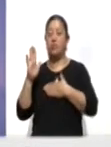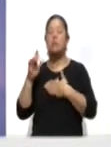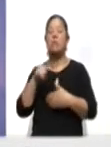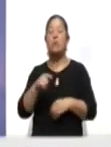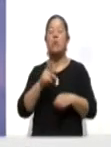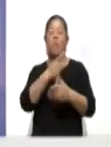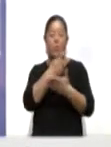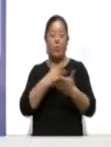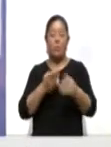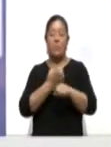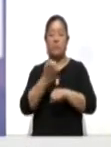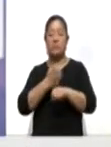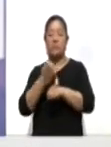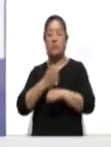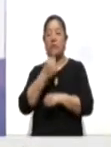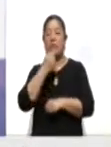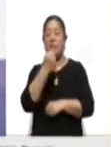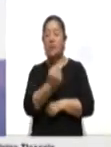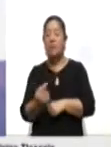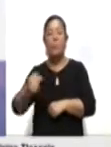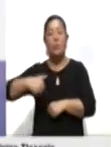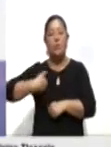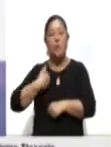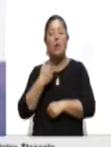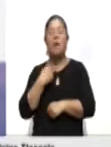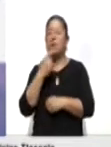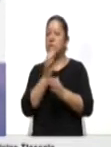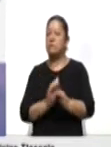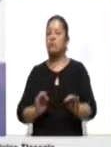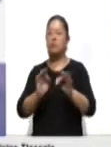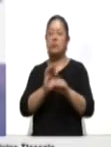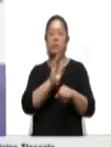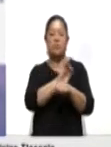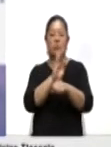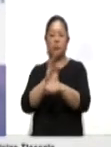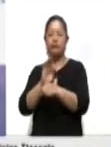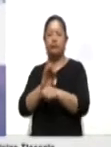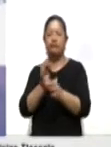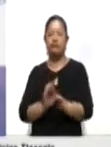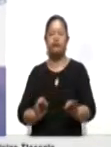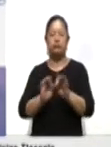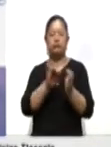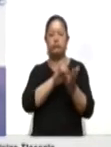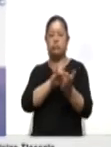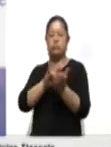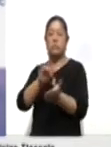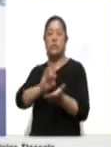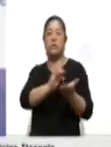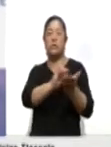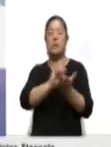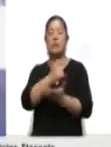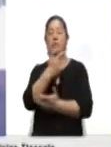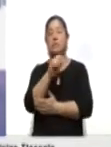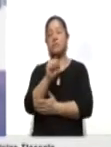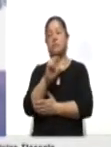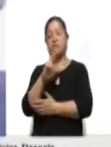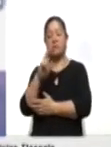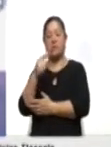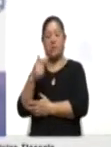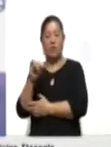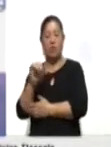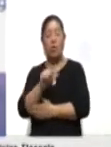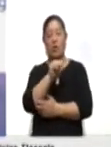guarderías, porque es fundamental seguir apoyando a las familias tlaxcaltecas. Gracias Sergio Cervantes Morales y Alejandra Meléndez